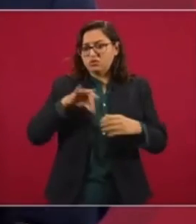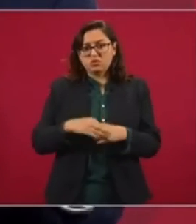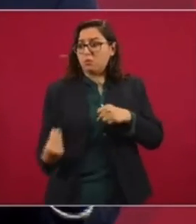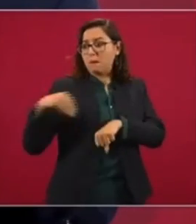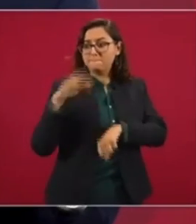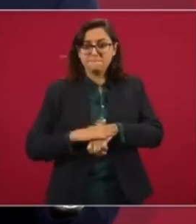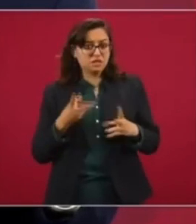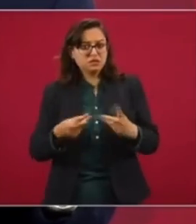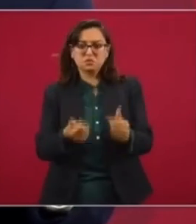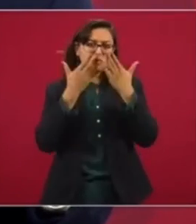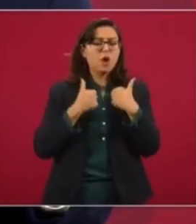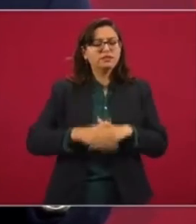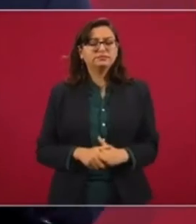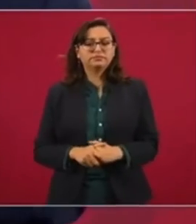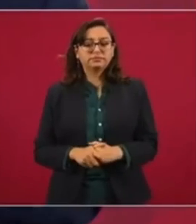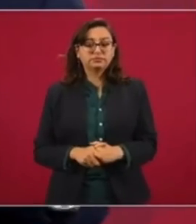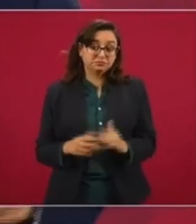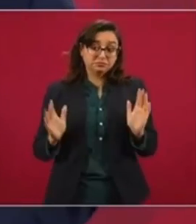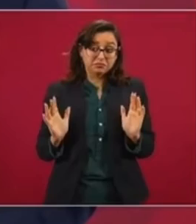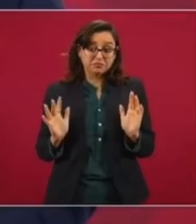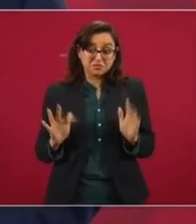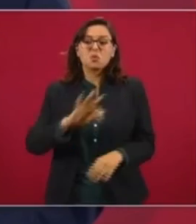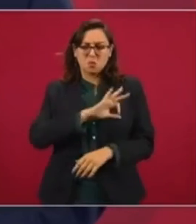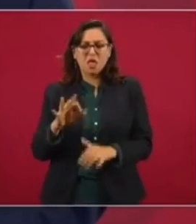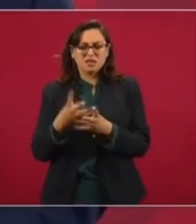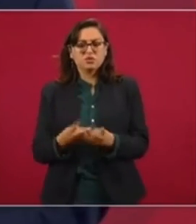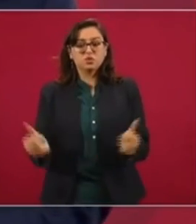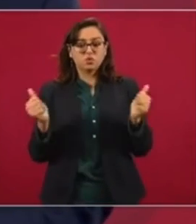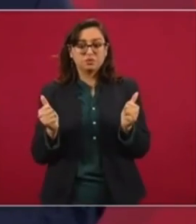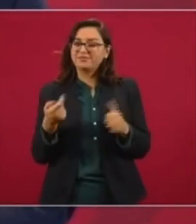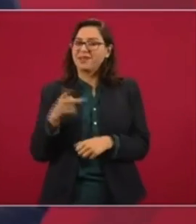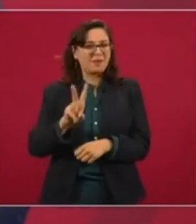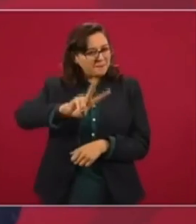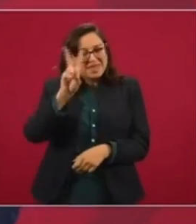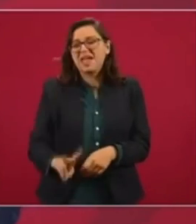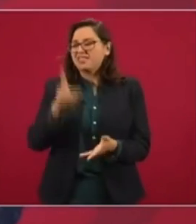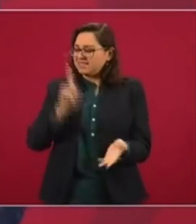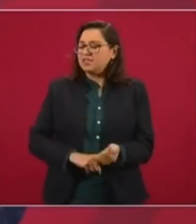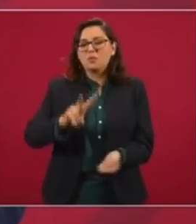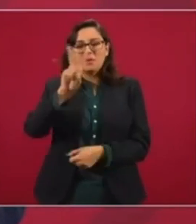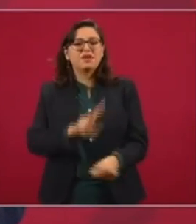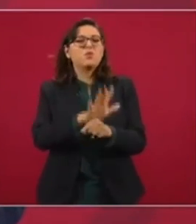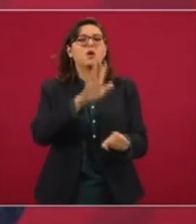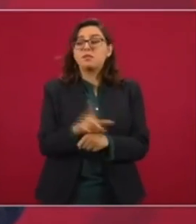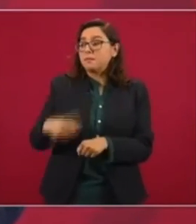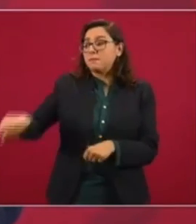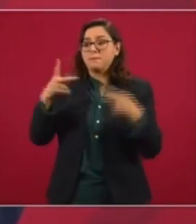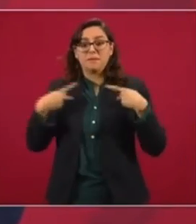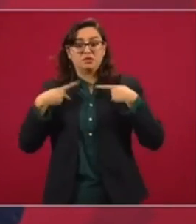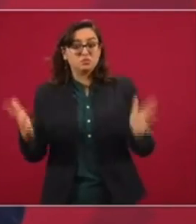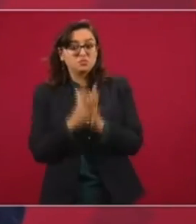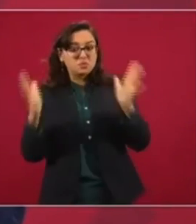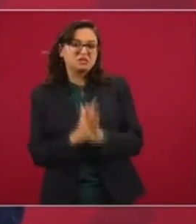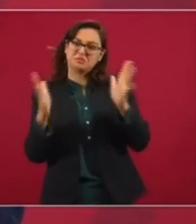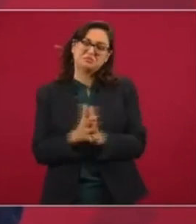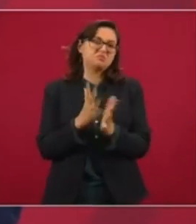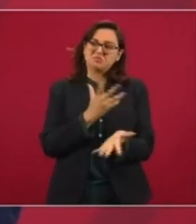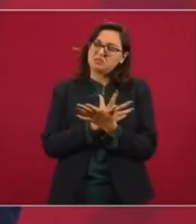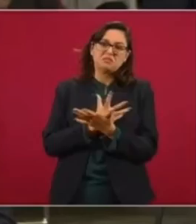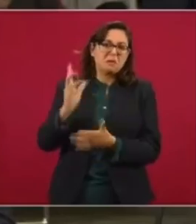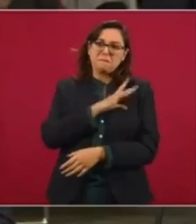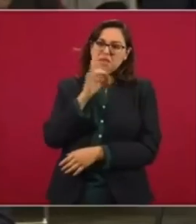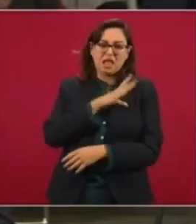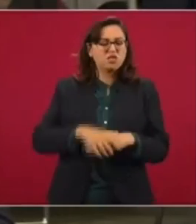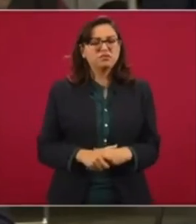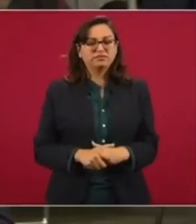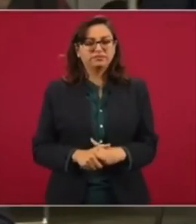No existe gasto. Entonces, si hay manera de resolverlo, lo que no quieren es que participe la gente. ¿Le tiene miedo al pueblo? ¿Está